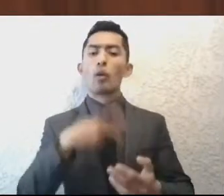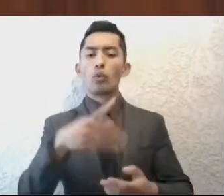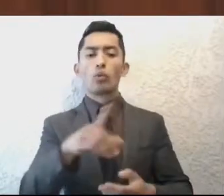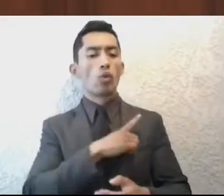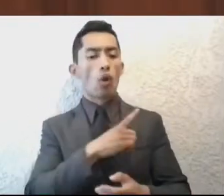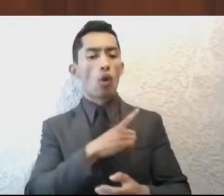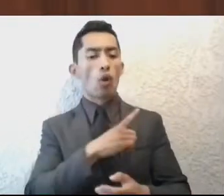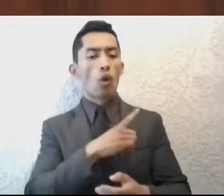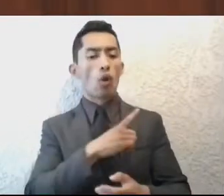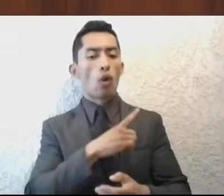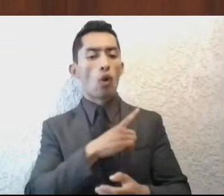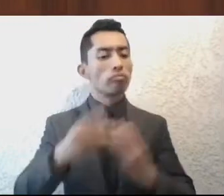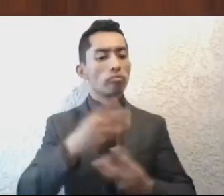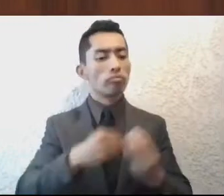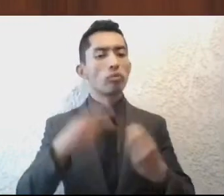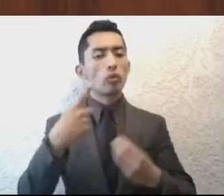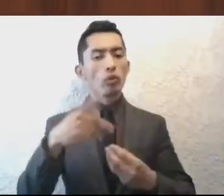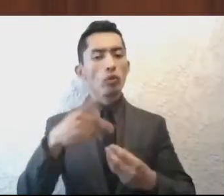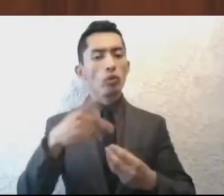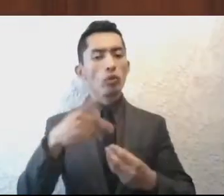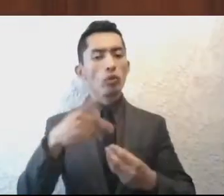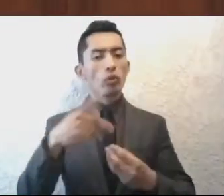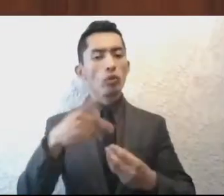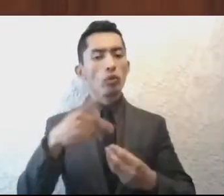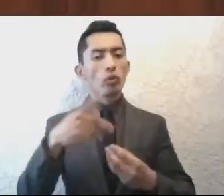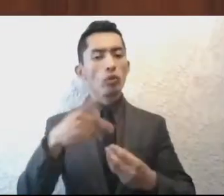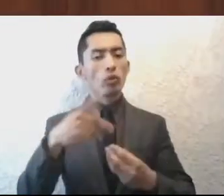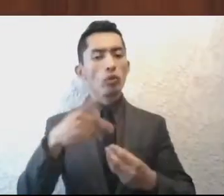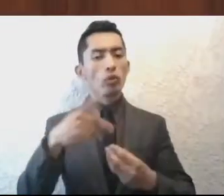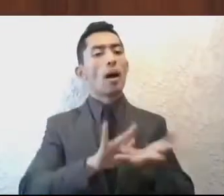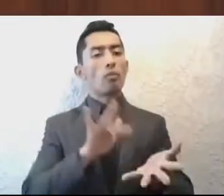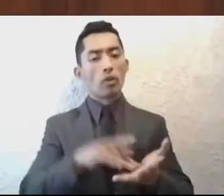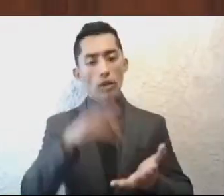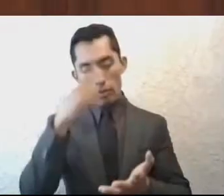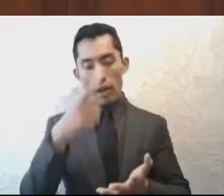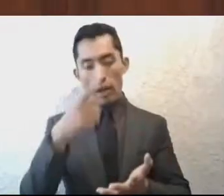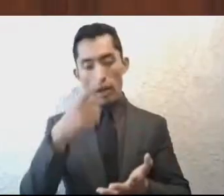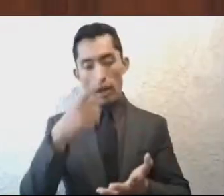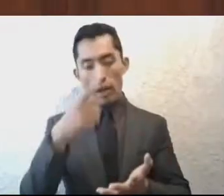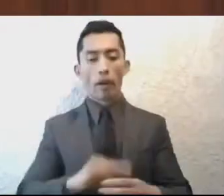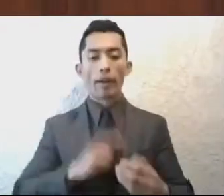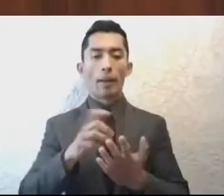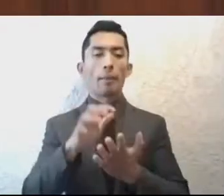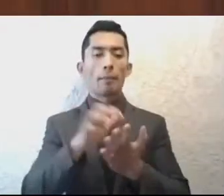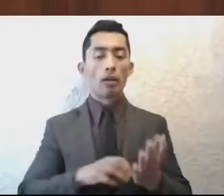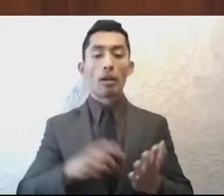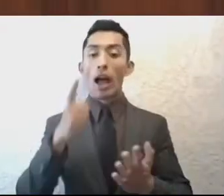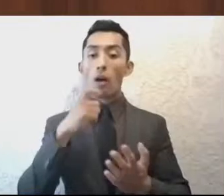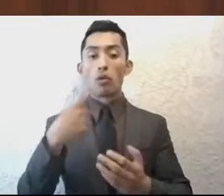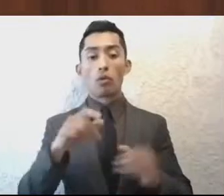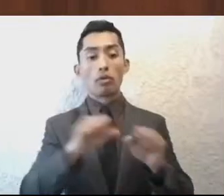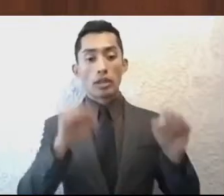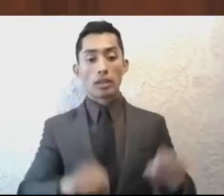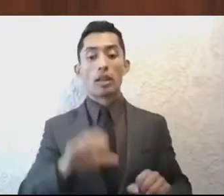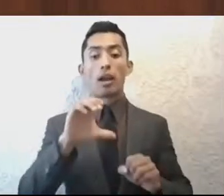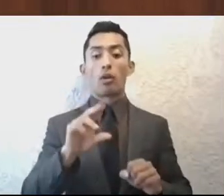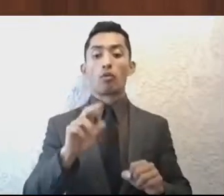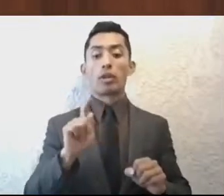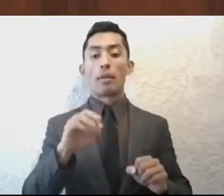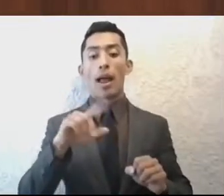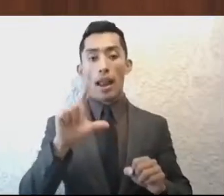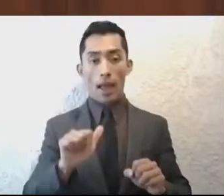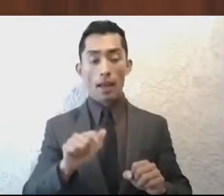de la que sí tienen control y número dos, apoyan en sus finanzas municipales. El agua del sistema Kutzamala es sumamente